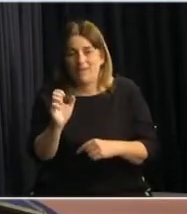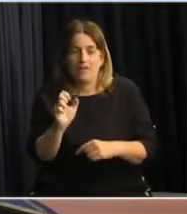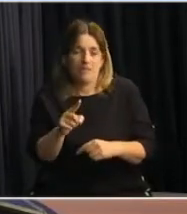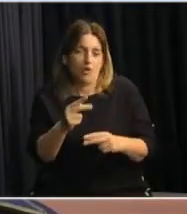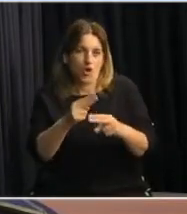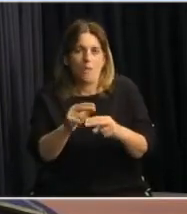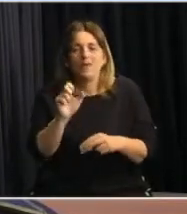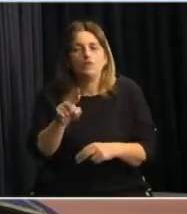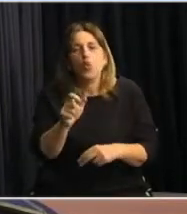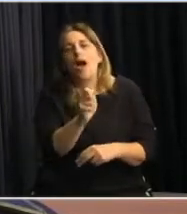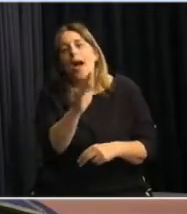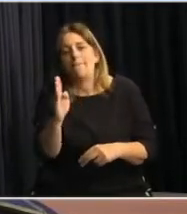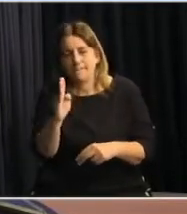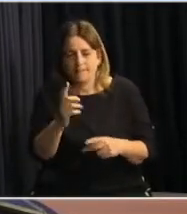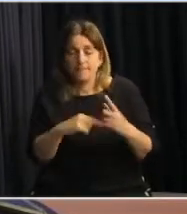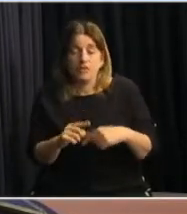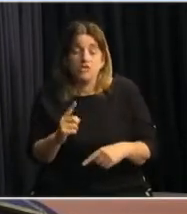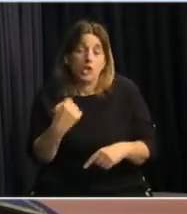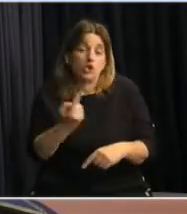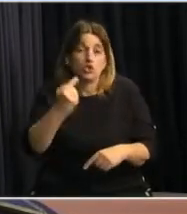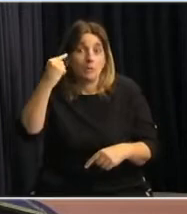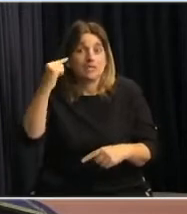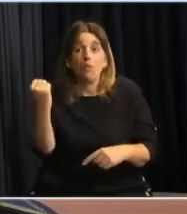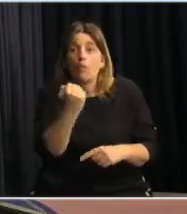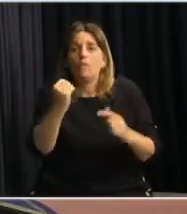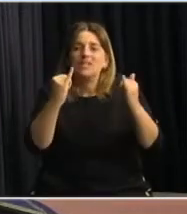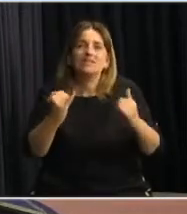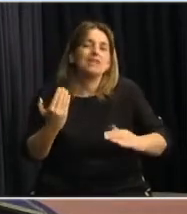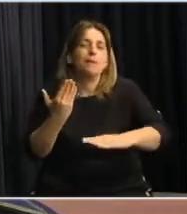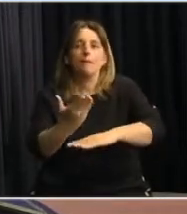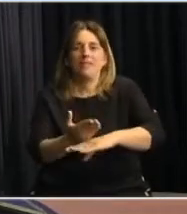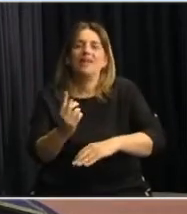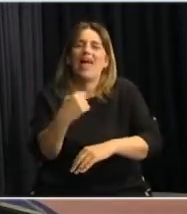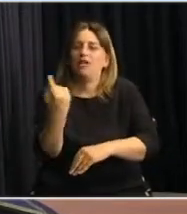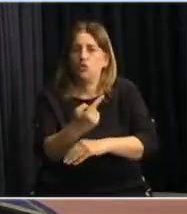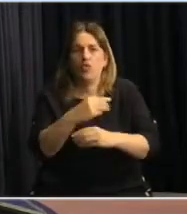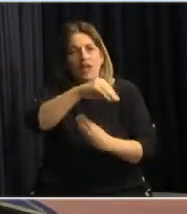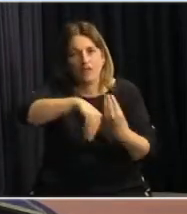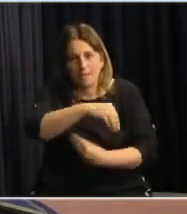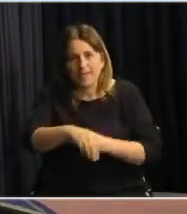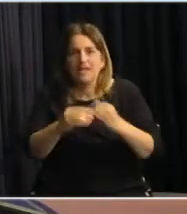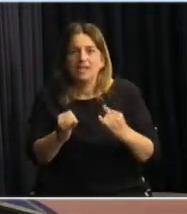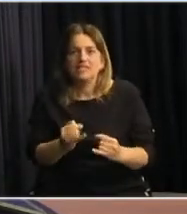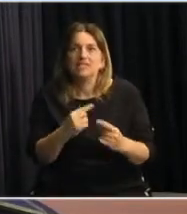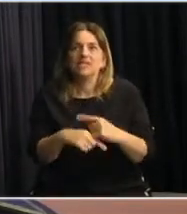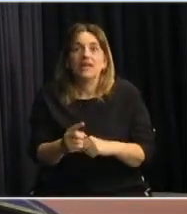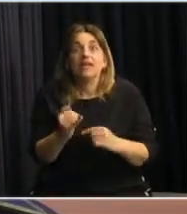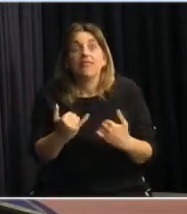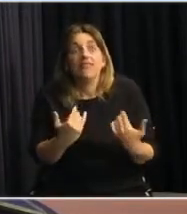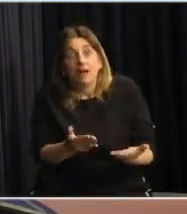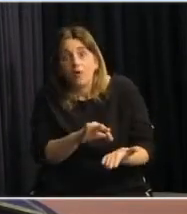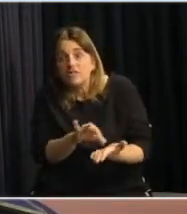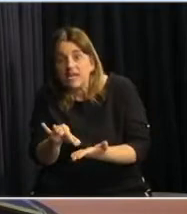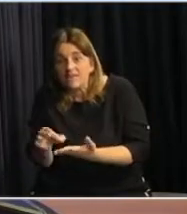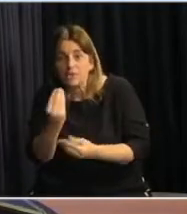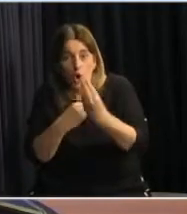En ese sentido, nos parece muy importante exhortar a todas las familias beneficiarias de los